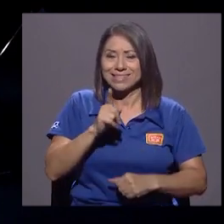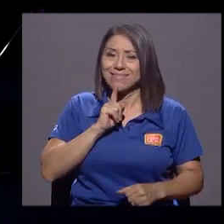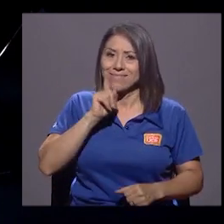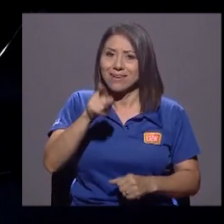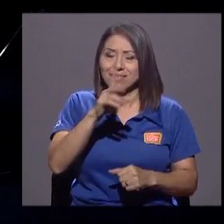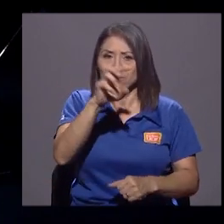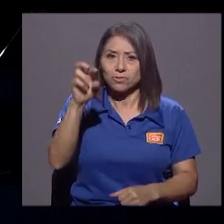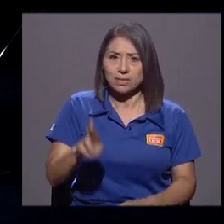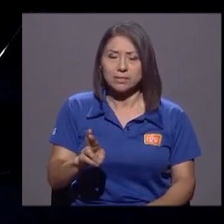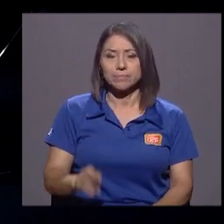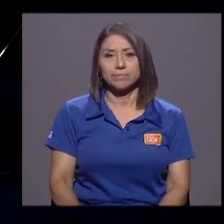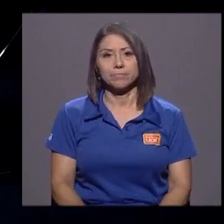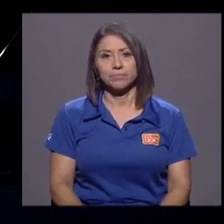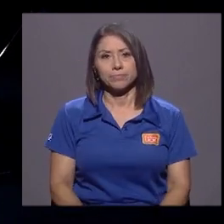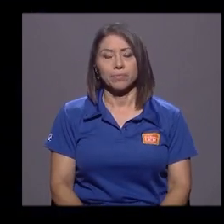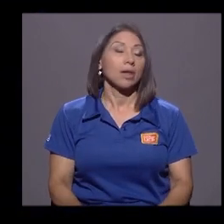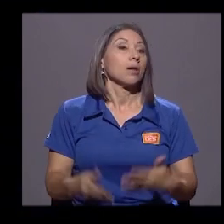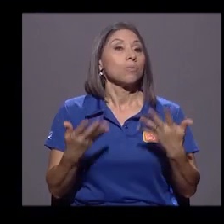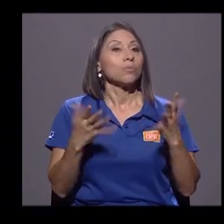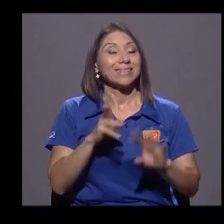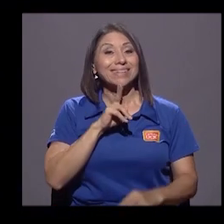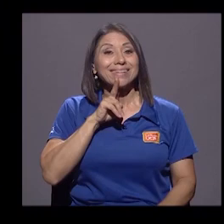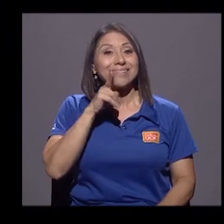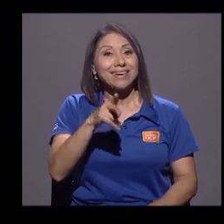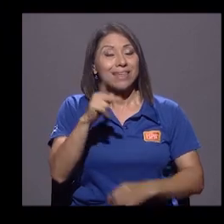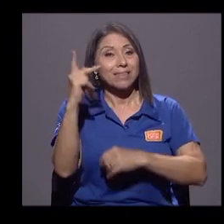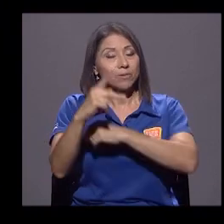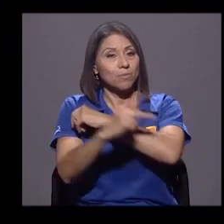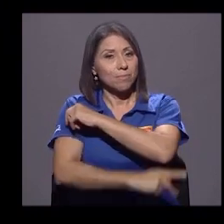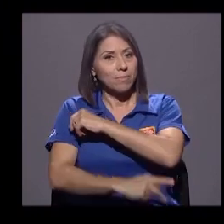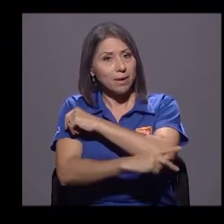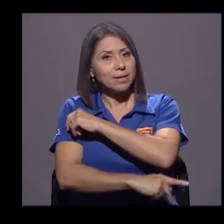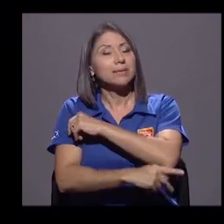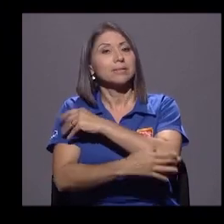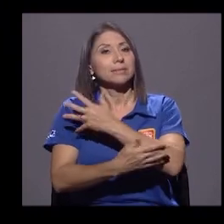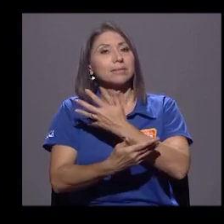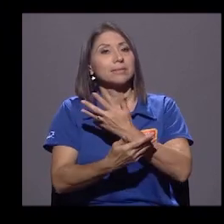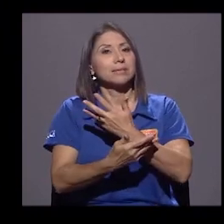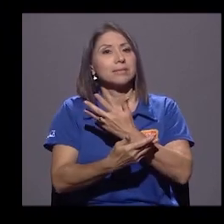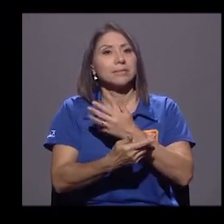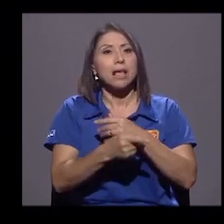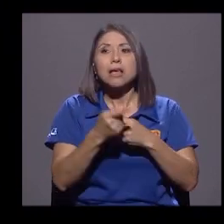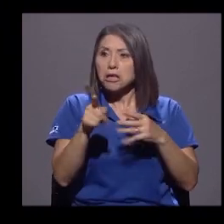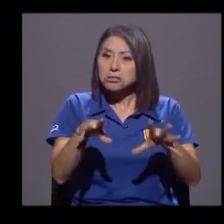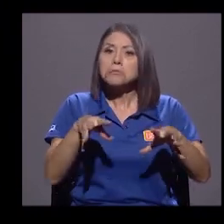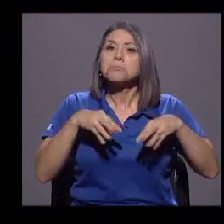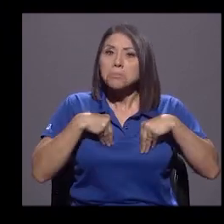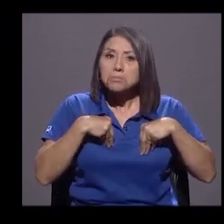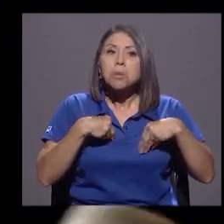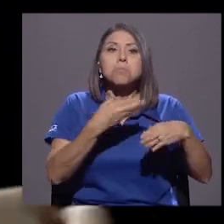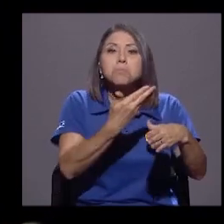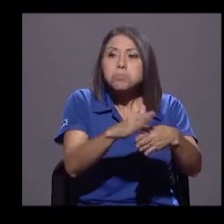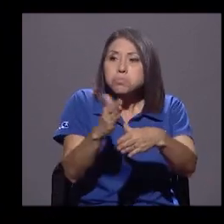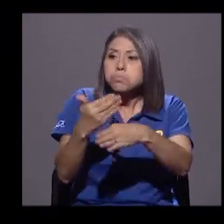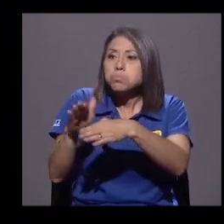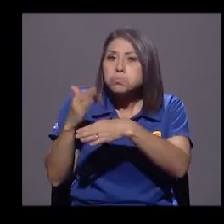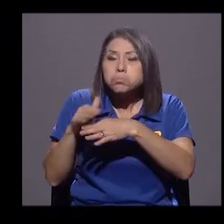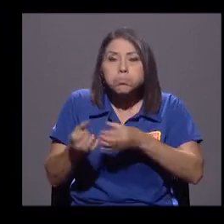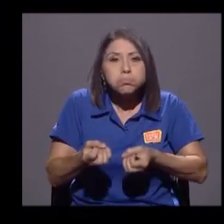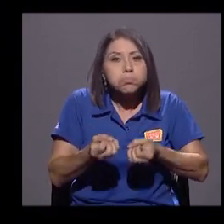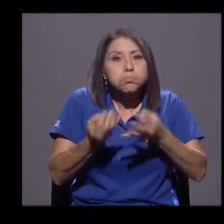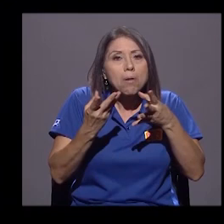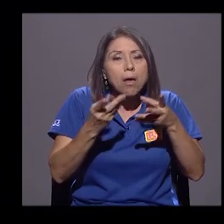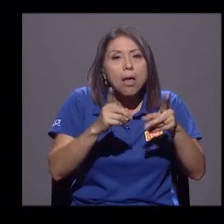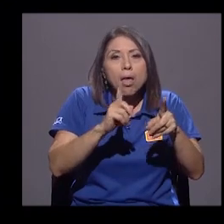costarricense? Pues la realidad de un país que se descubre plural, diverso, con distintas